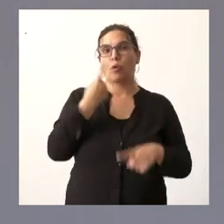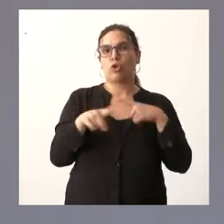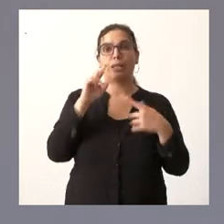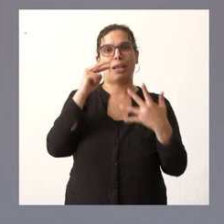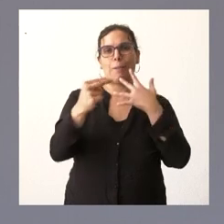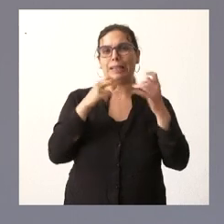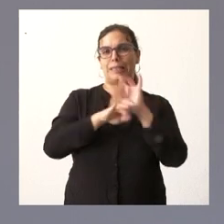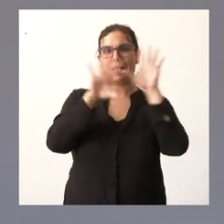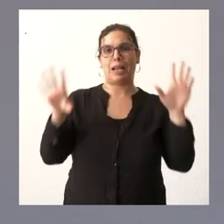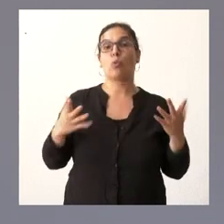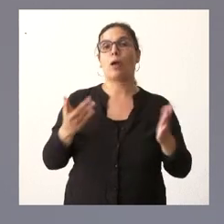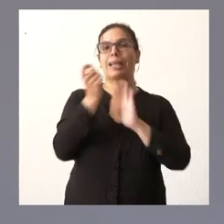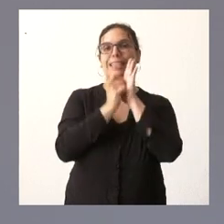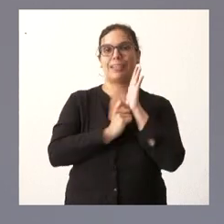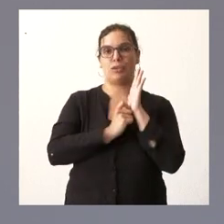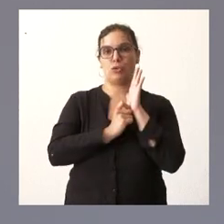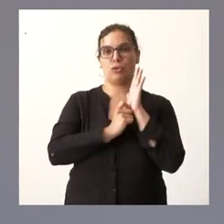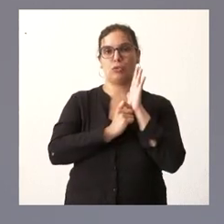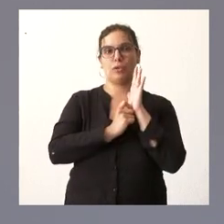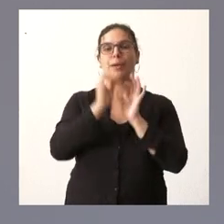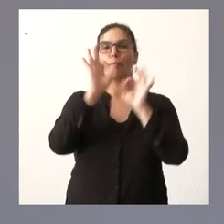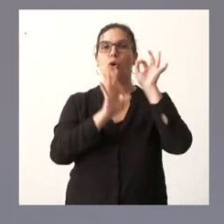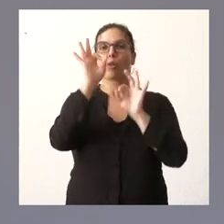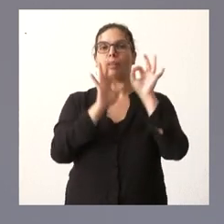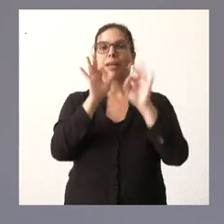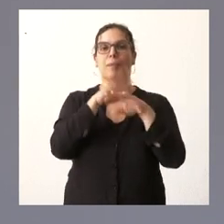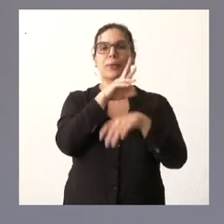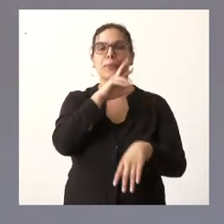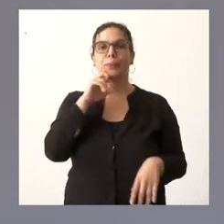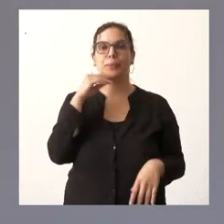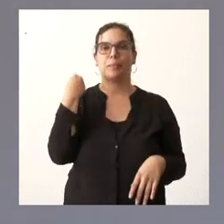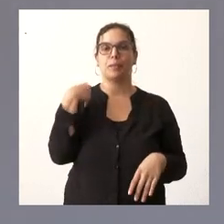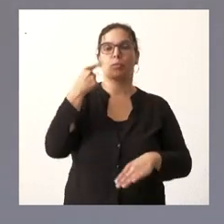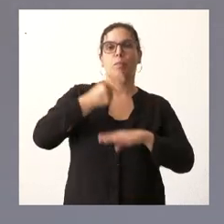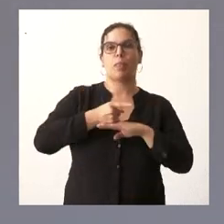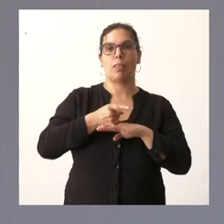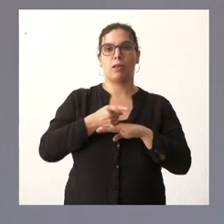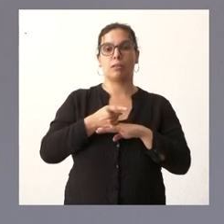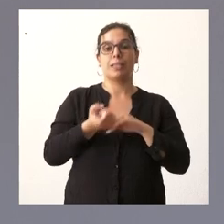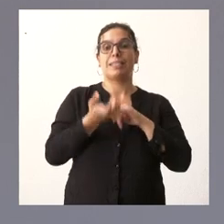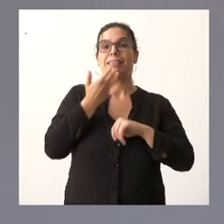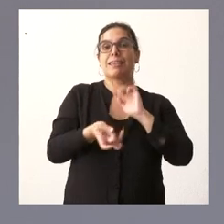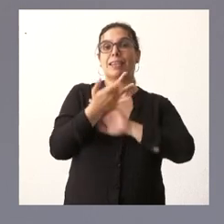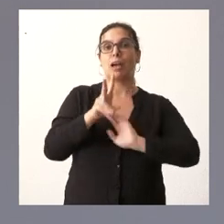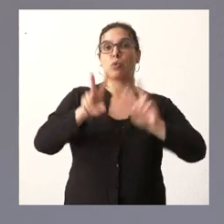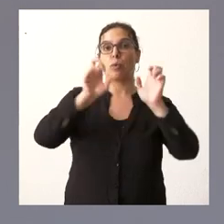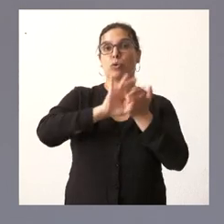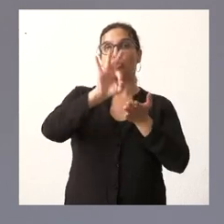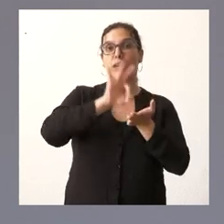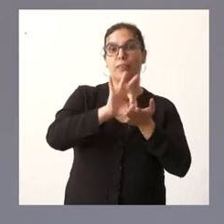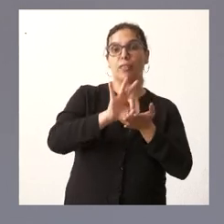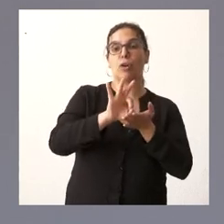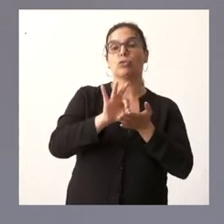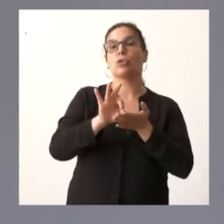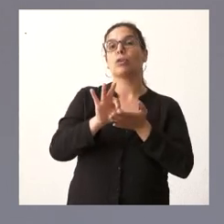de criterios y de ratios que establecen cuando se crean nuevos servicios y cuando no